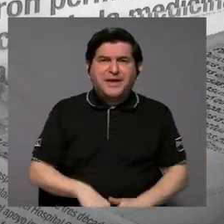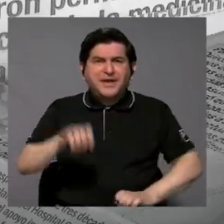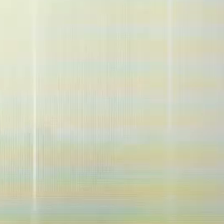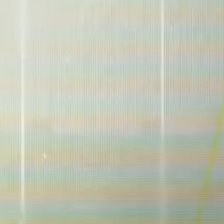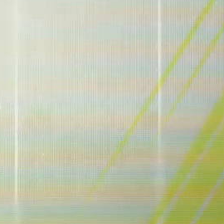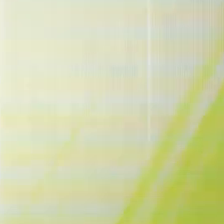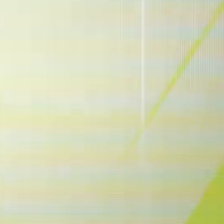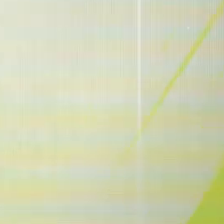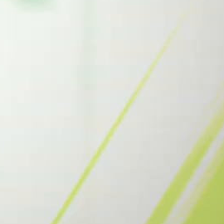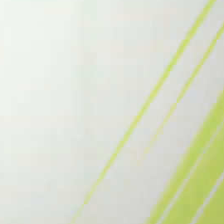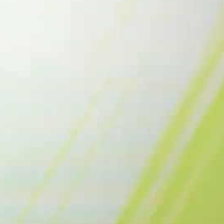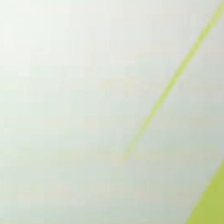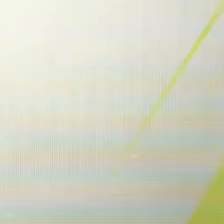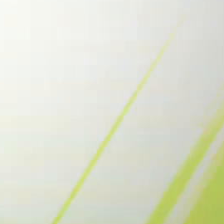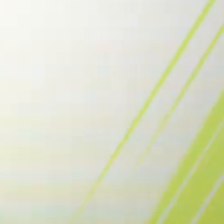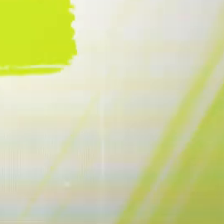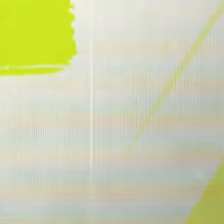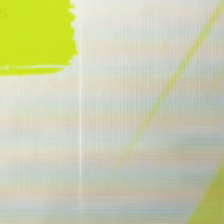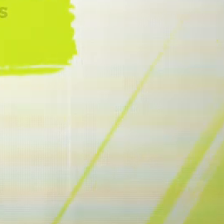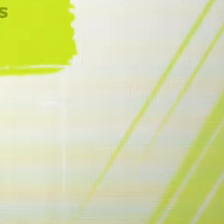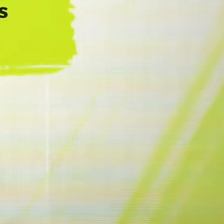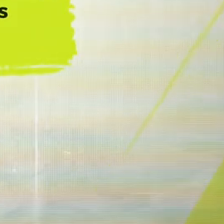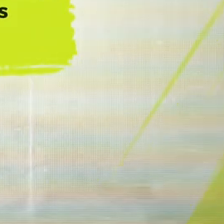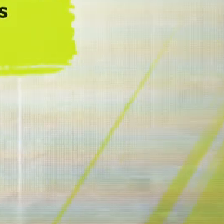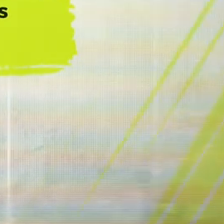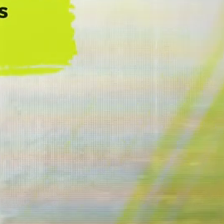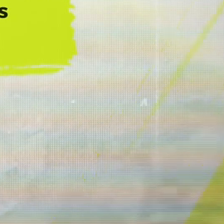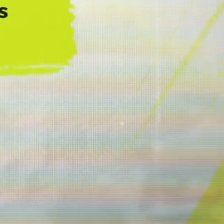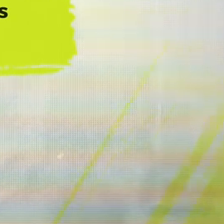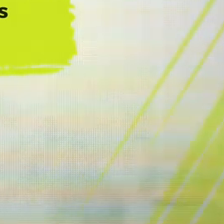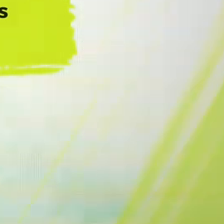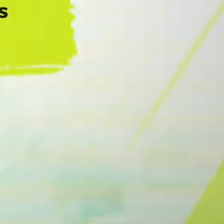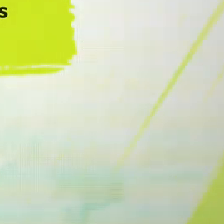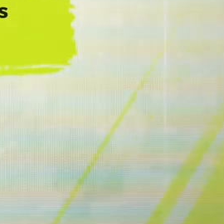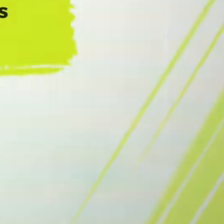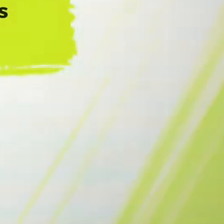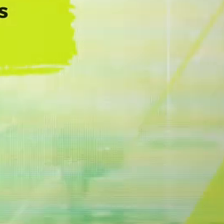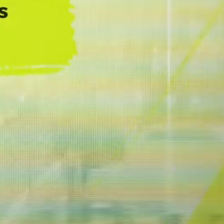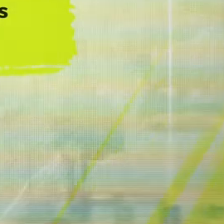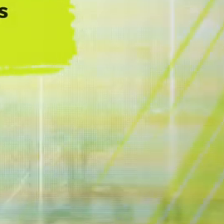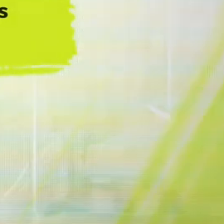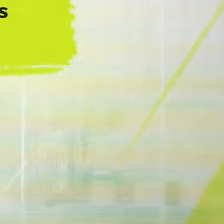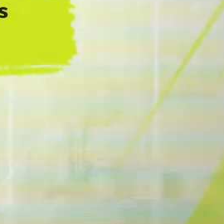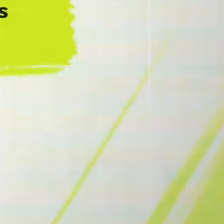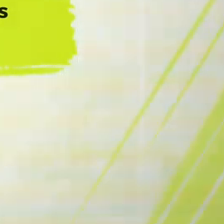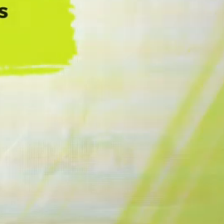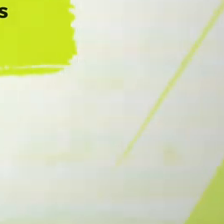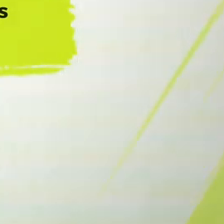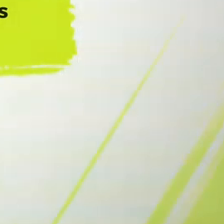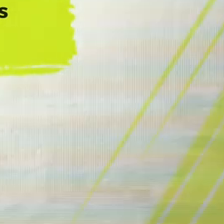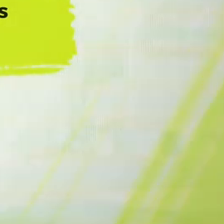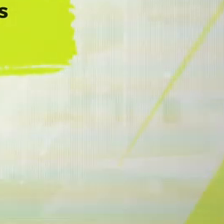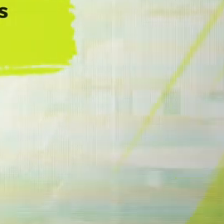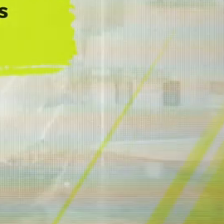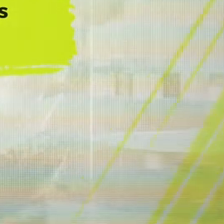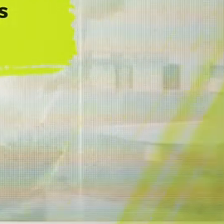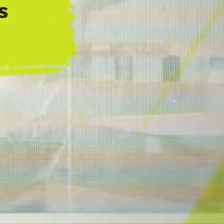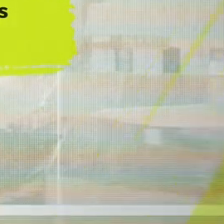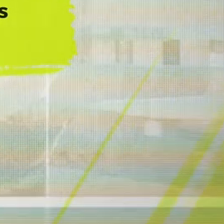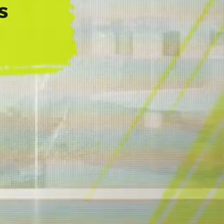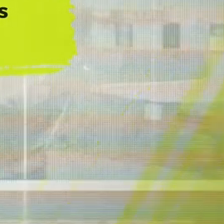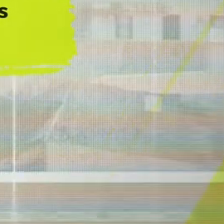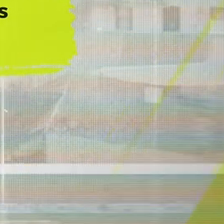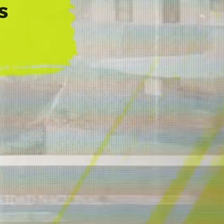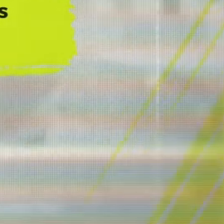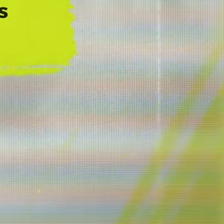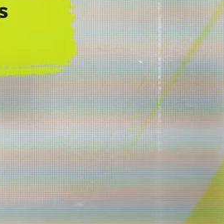ministro o ministra le gustaría, le gusta quedar mal en términos de que los estudiantes están saliendo muy deficientes en las pruebas, por eso